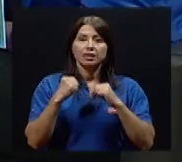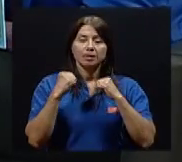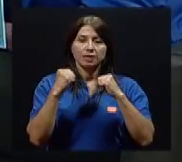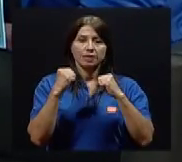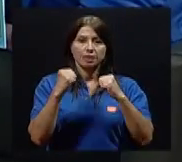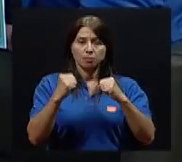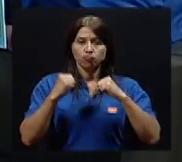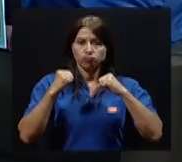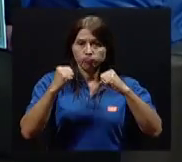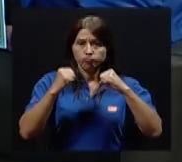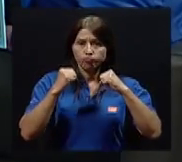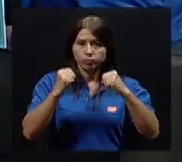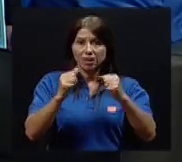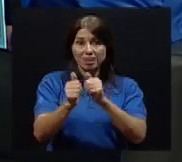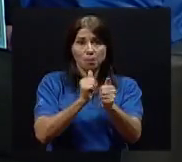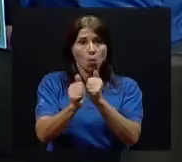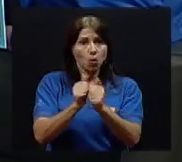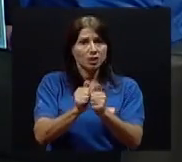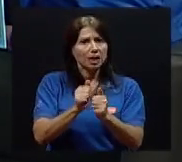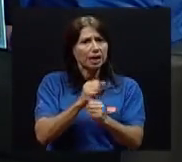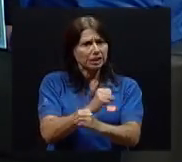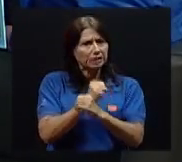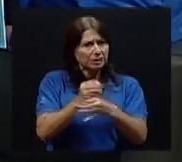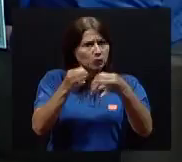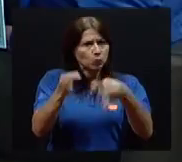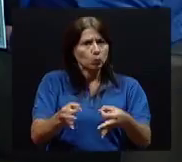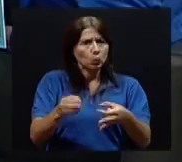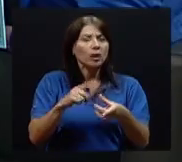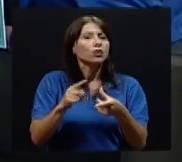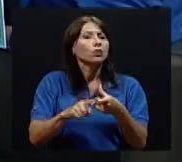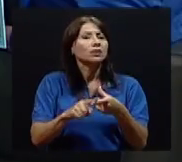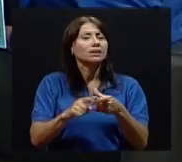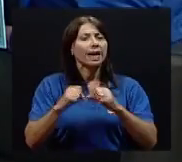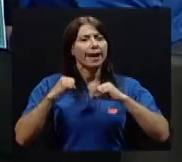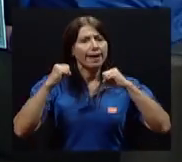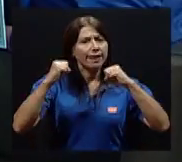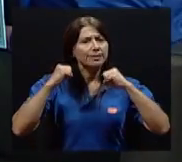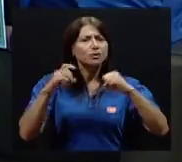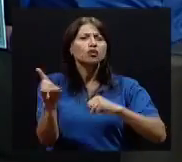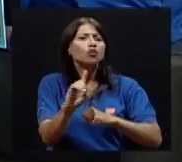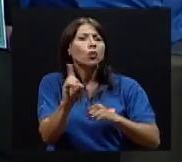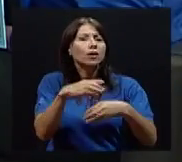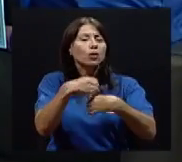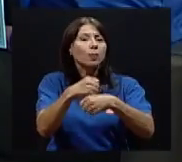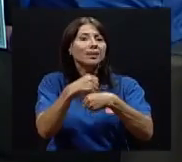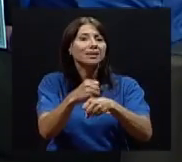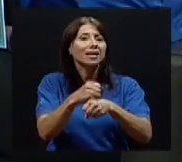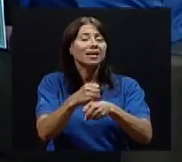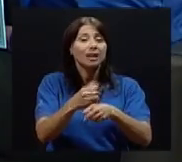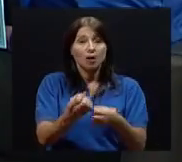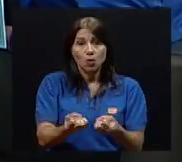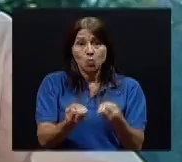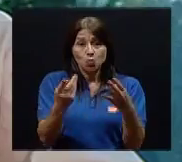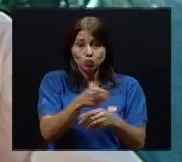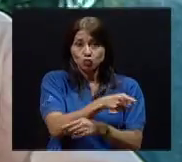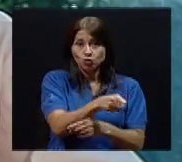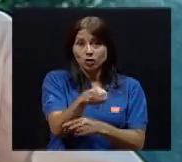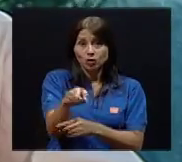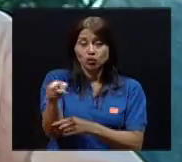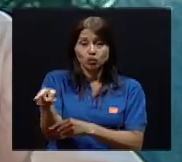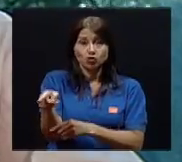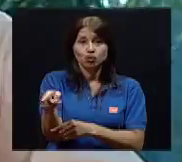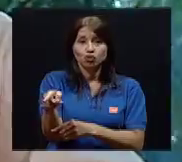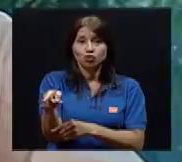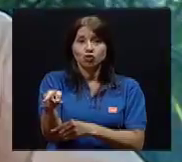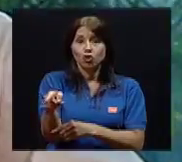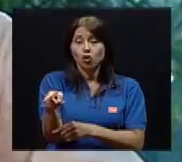Entonces, ¿dónde van a hacer los ejercicios? Grande parte de los chicos que no hacen actividad física es porque